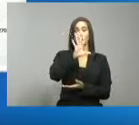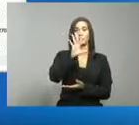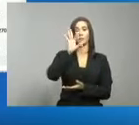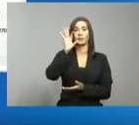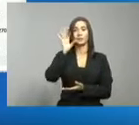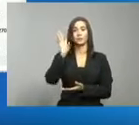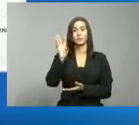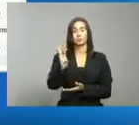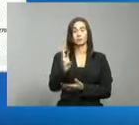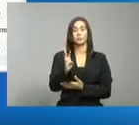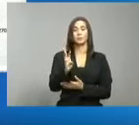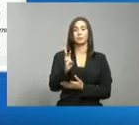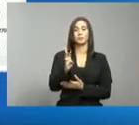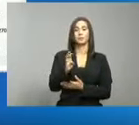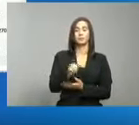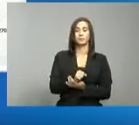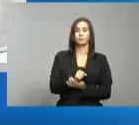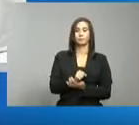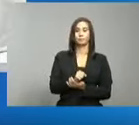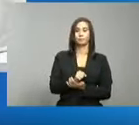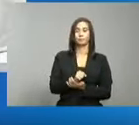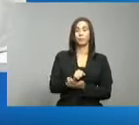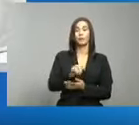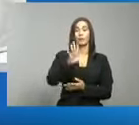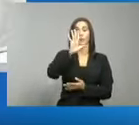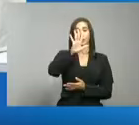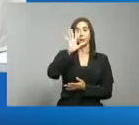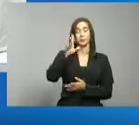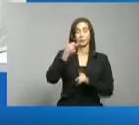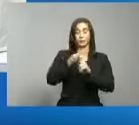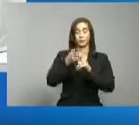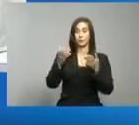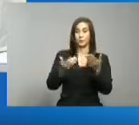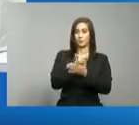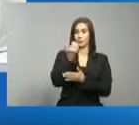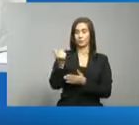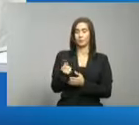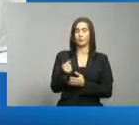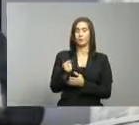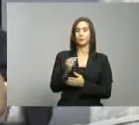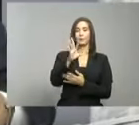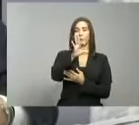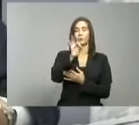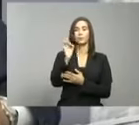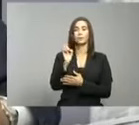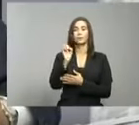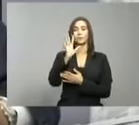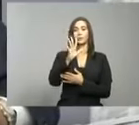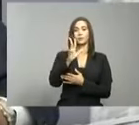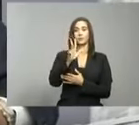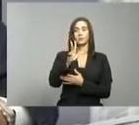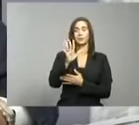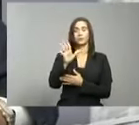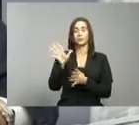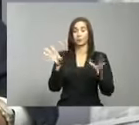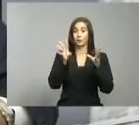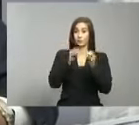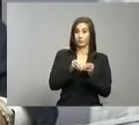35 casos nuevos, 955 acumulados, 23